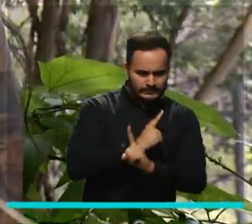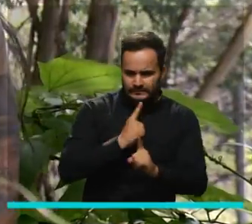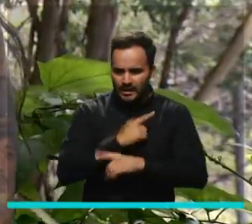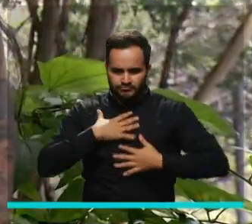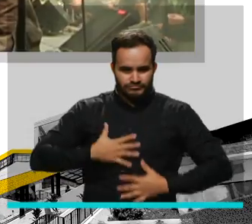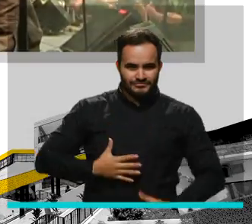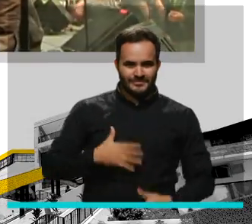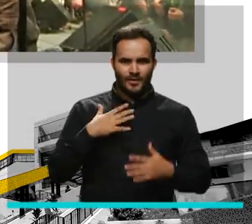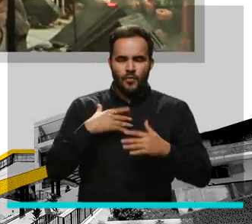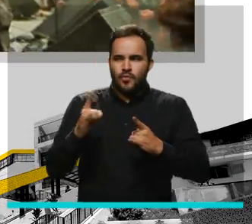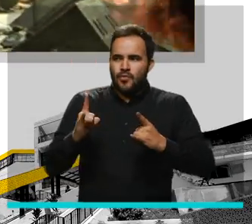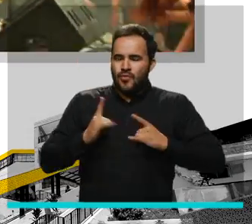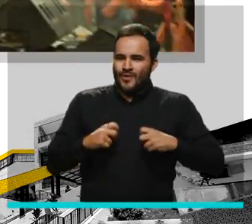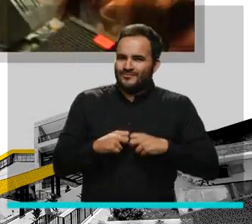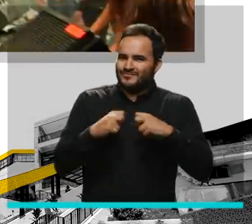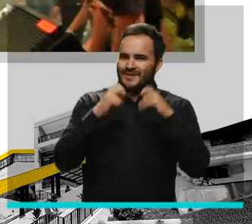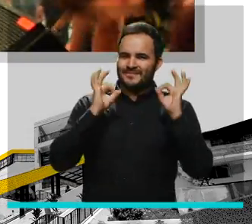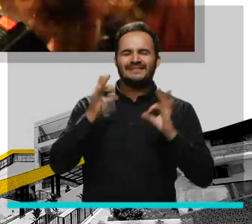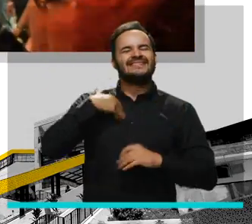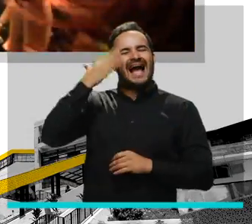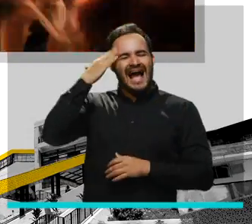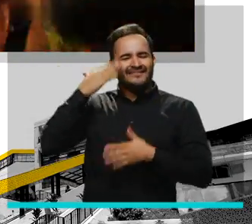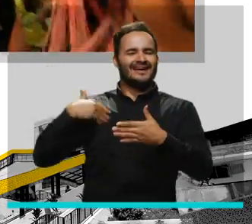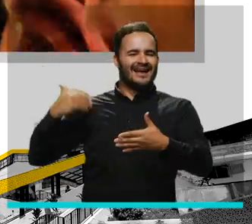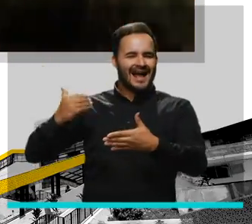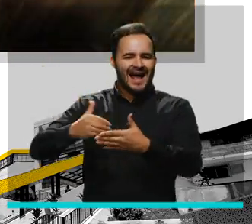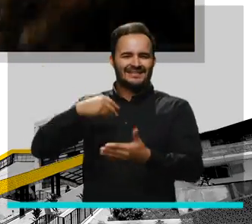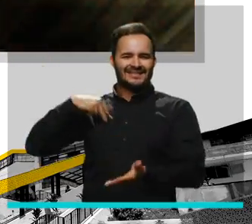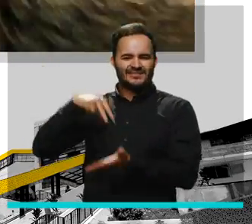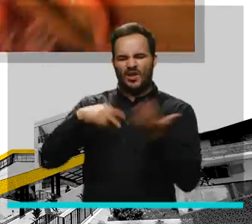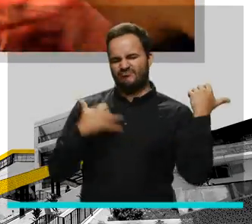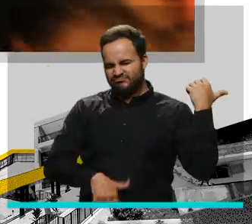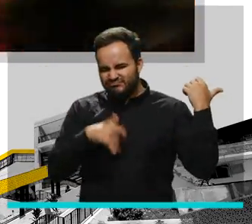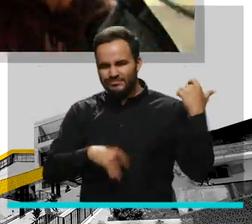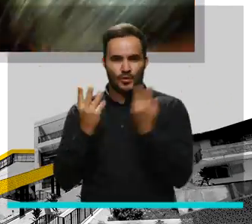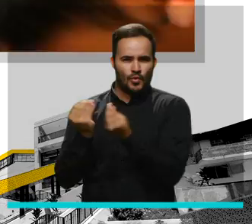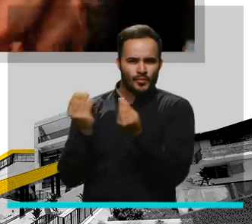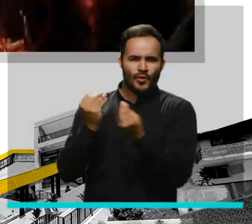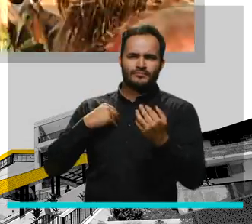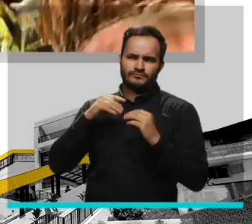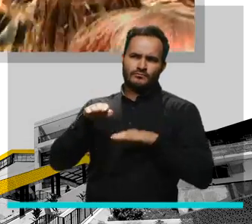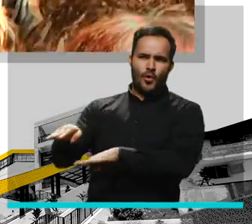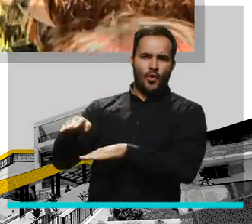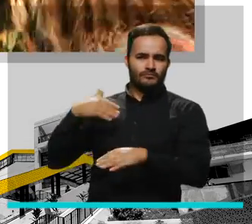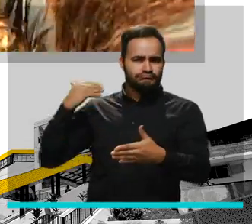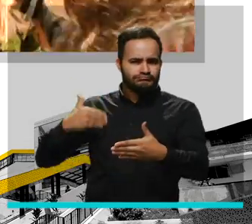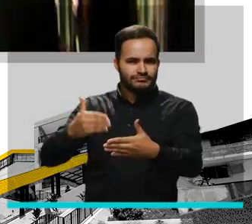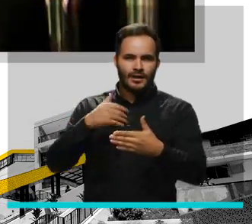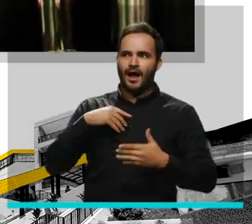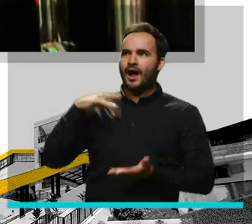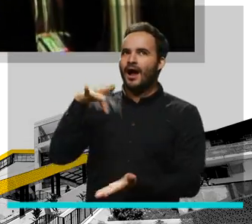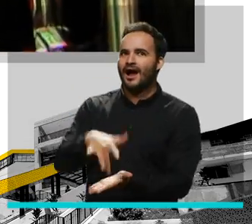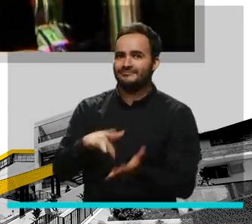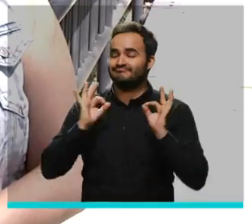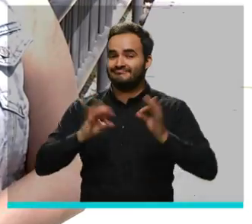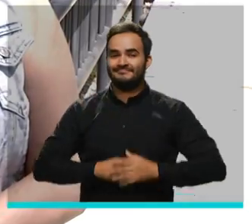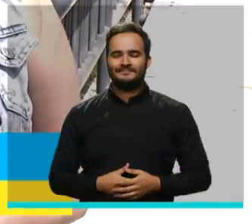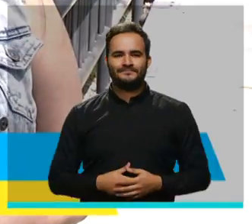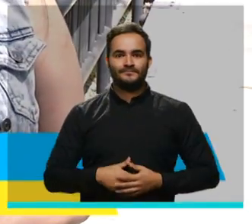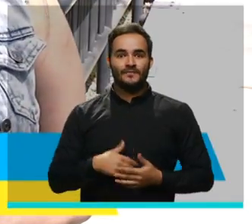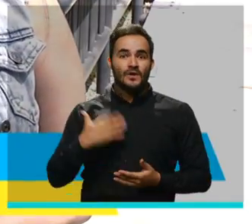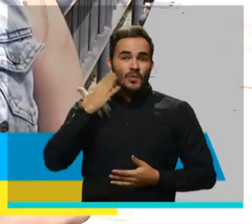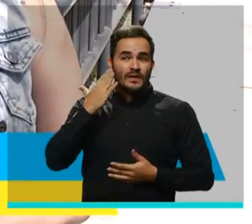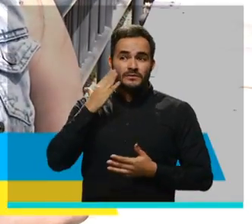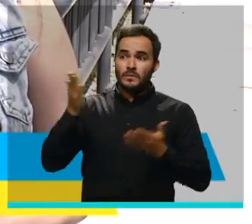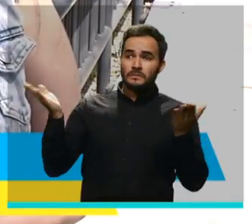camerinos, siempre era una energía muy bacana porque uno sabía que era donde habían tocado las bandas que uno siempre ha admirado toda la vida. En el